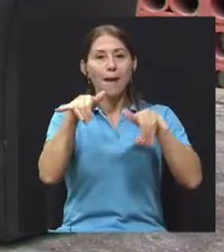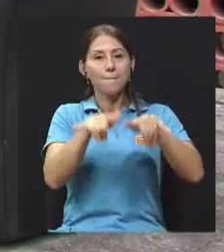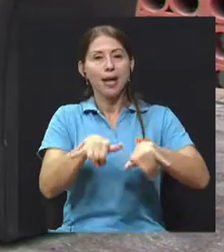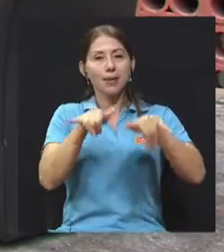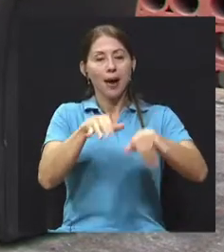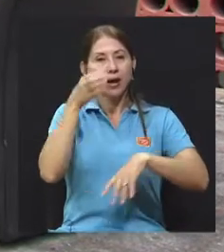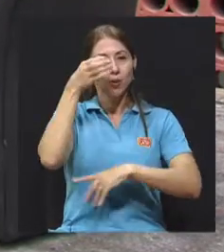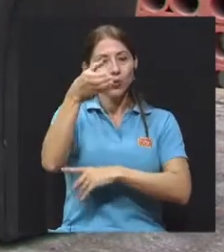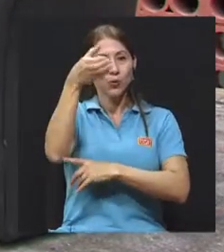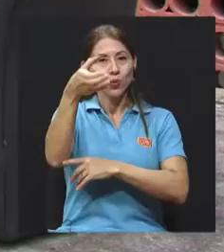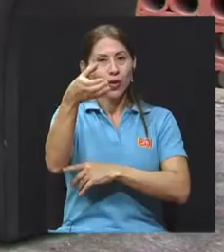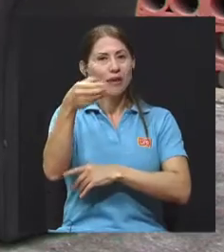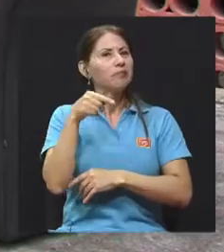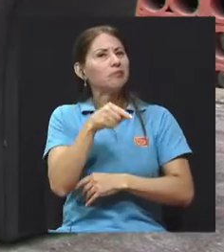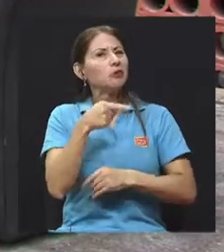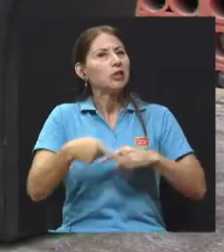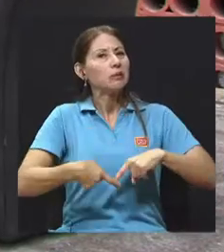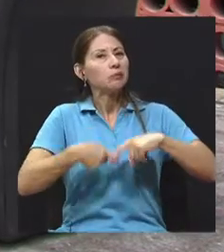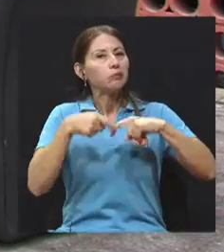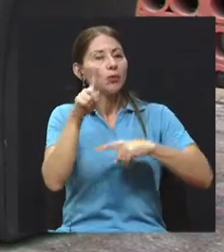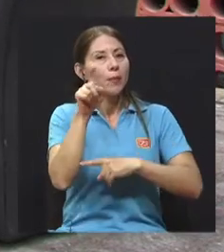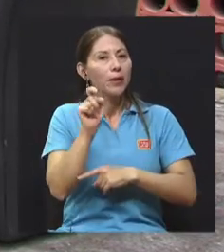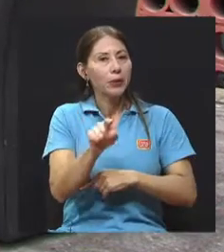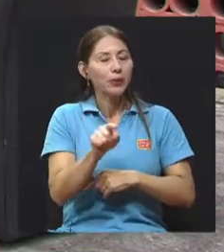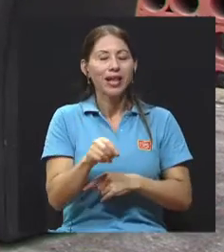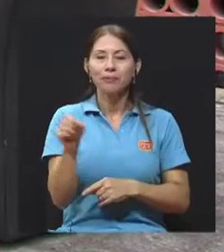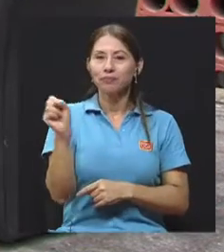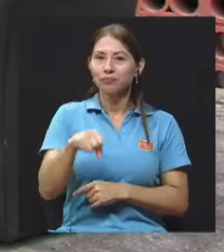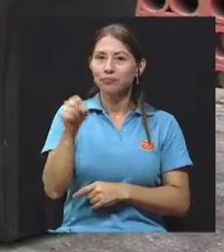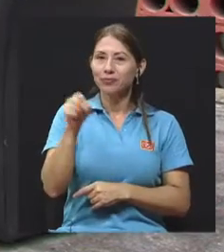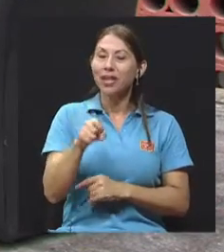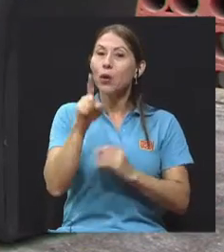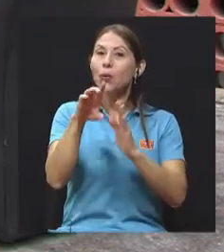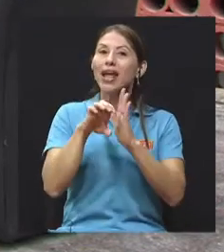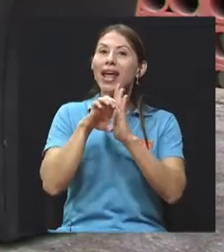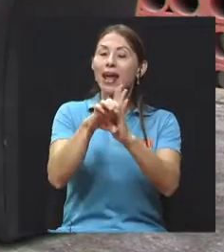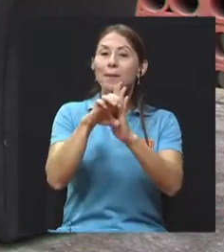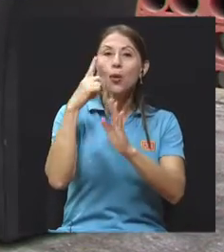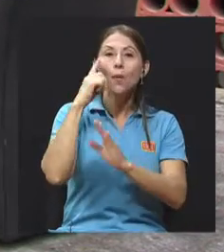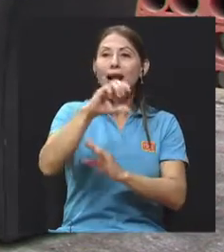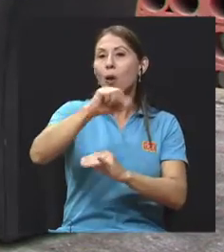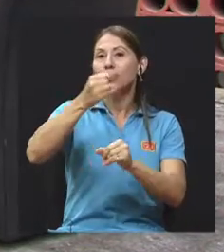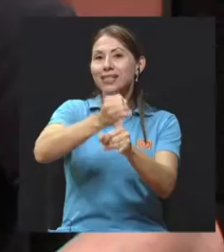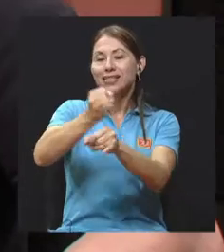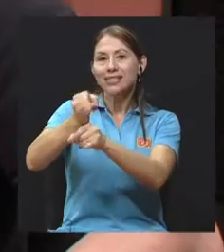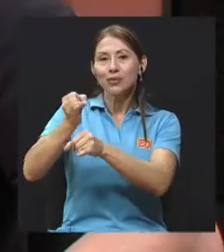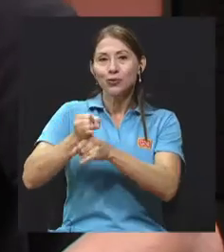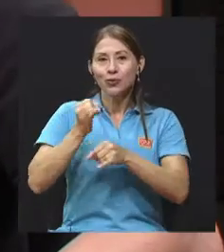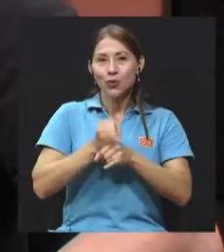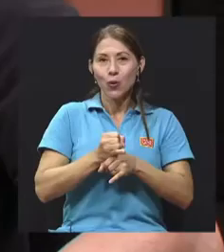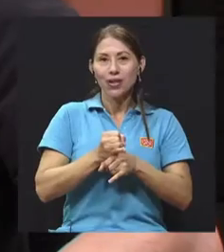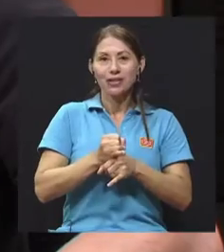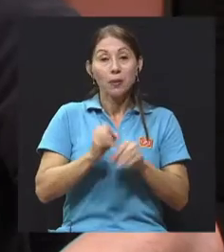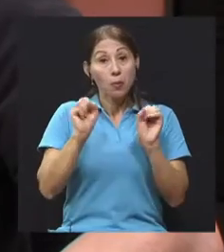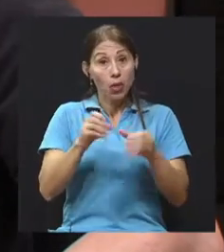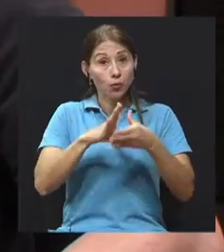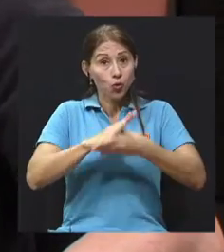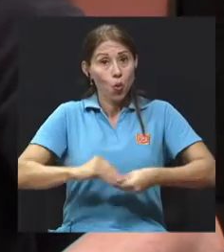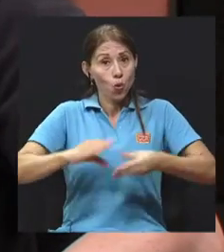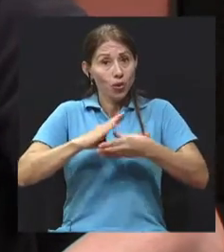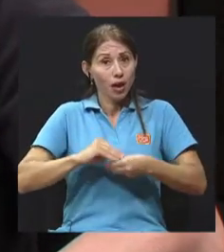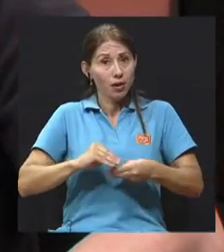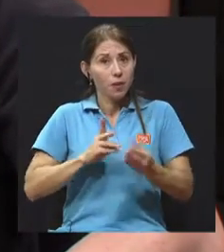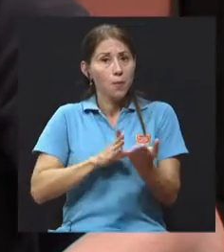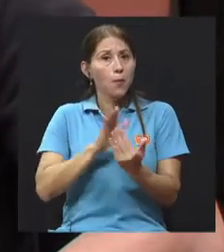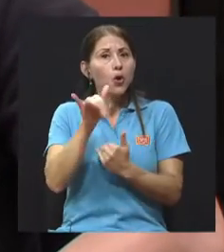una pregunta que sí sería importante, considero. Y es que tal vez como manera de ejemplo para otras instituciones, contar cuál es el proyecto que